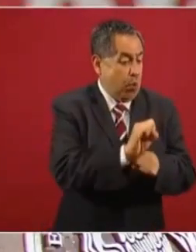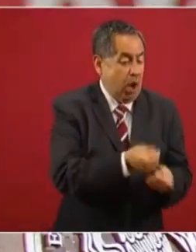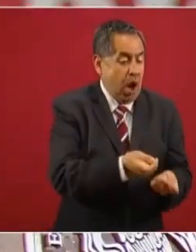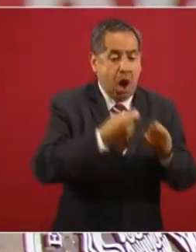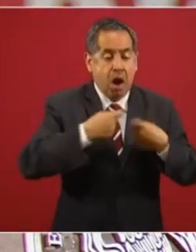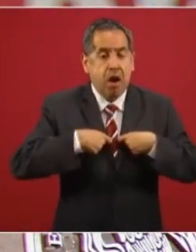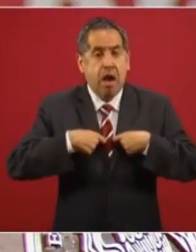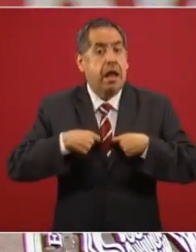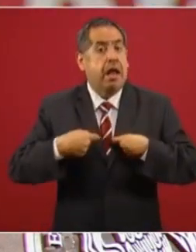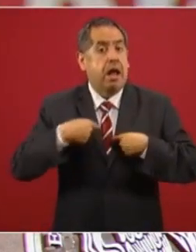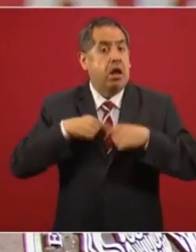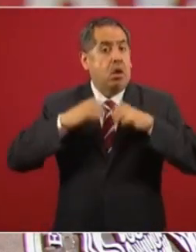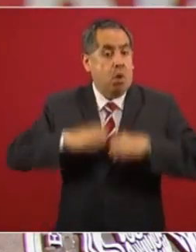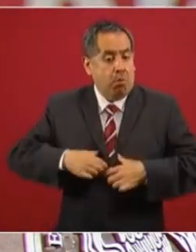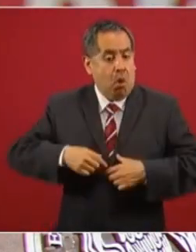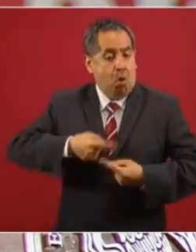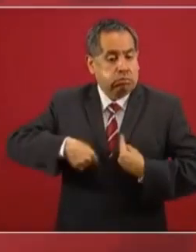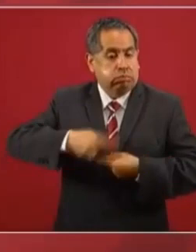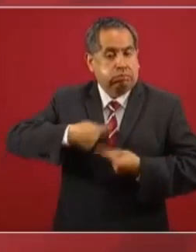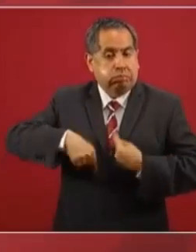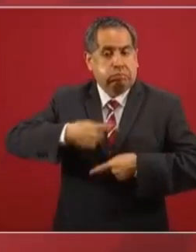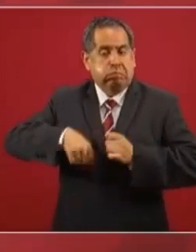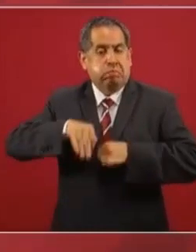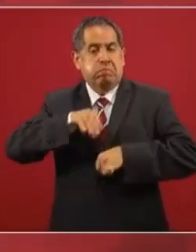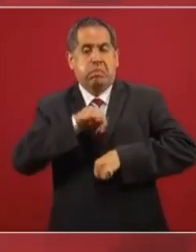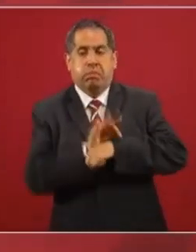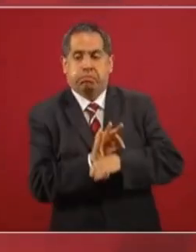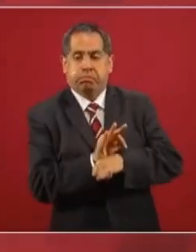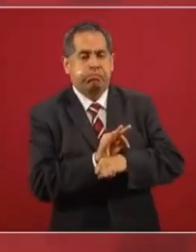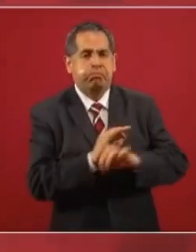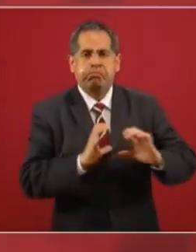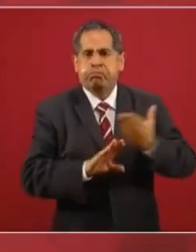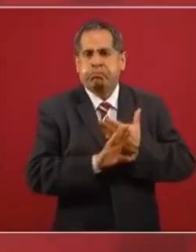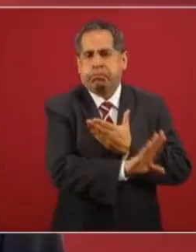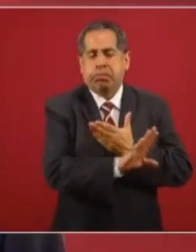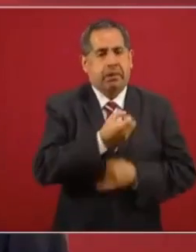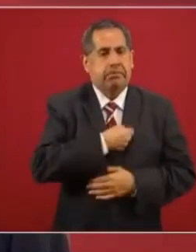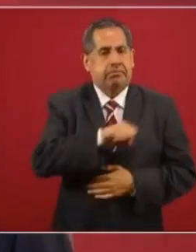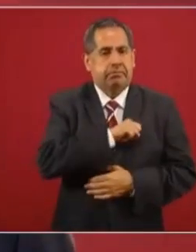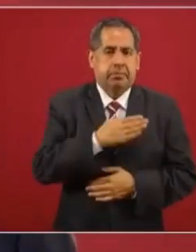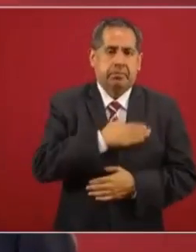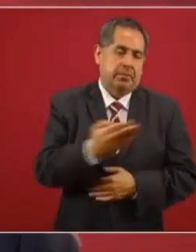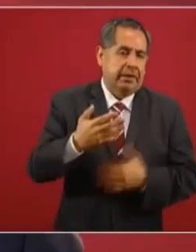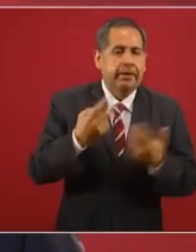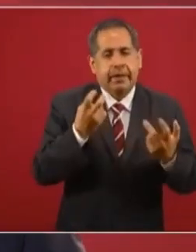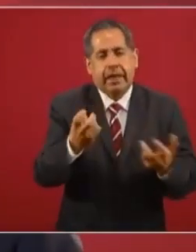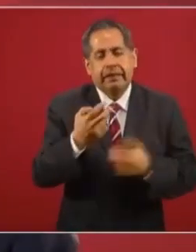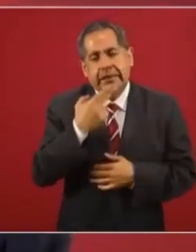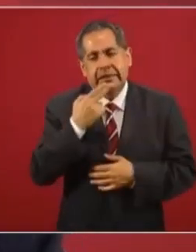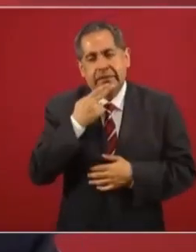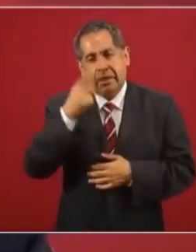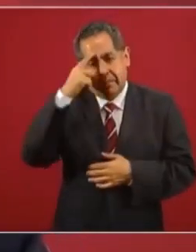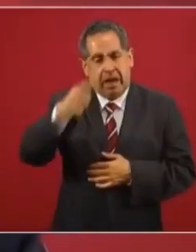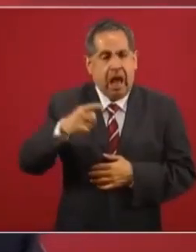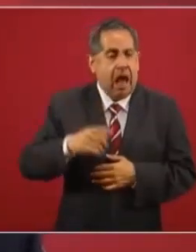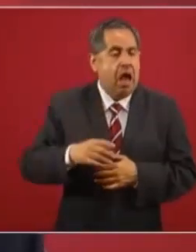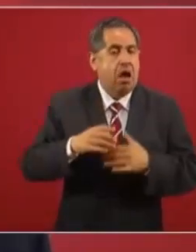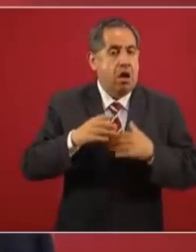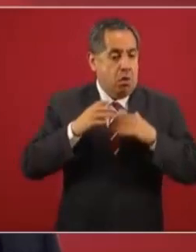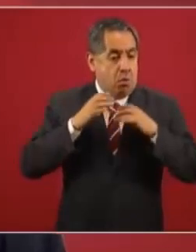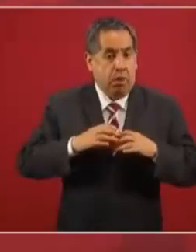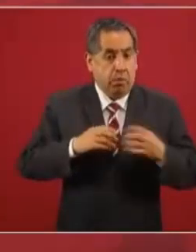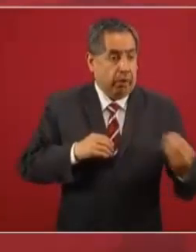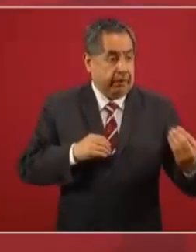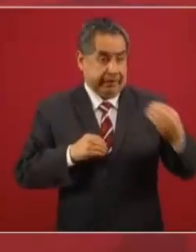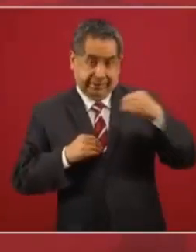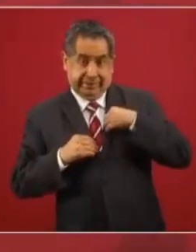respuesta inmune en los sujetos. Esa respuesta inmune, pues, entonces, lo que hace es que el cuerpo ataque el virus